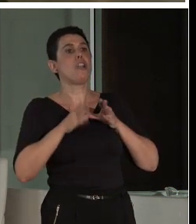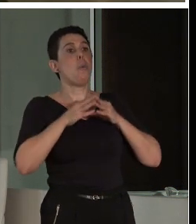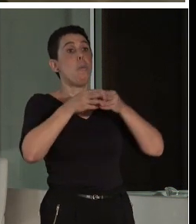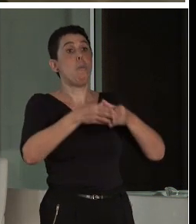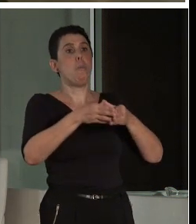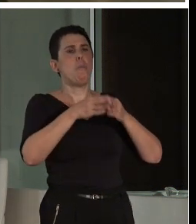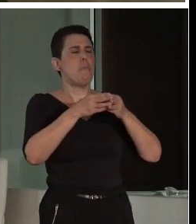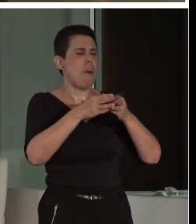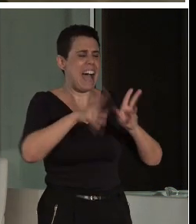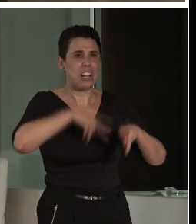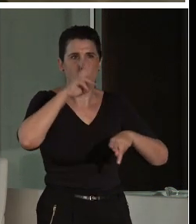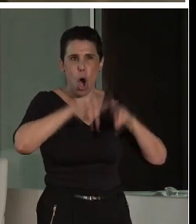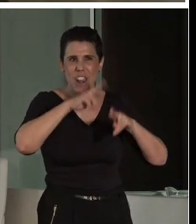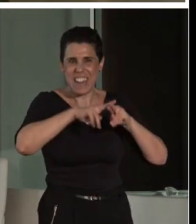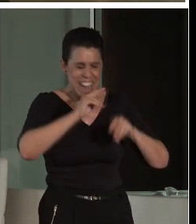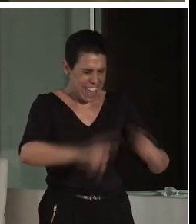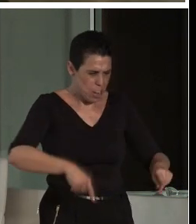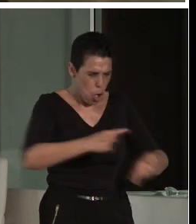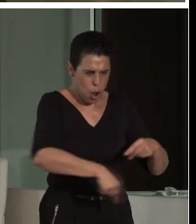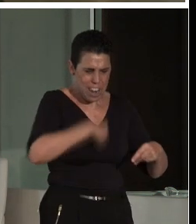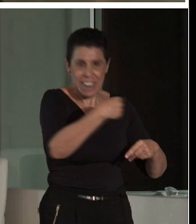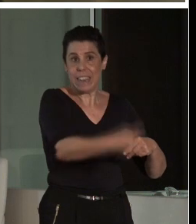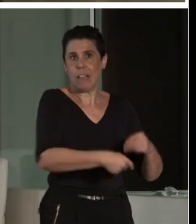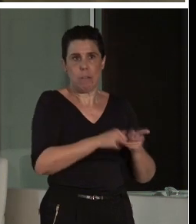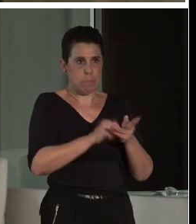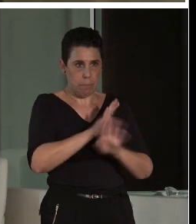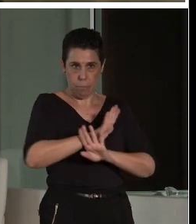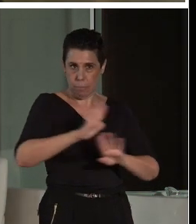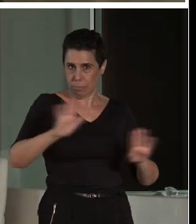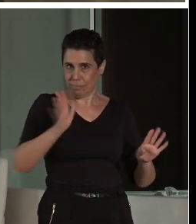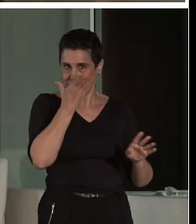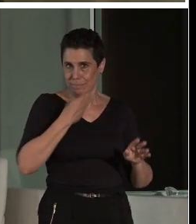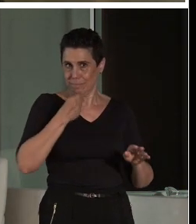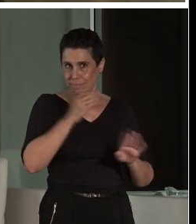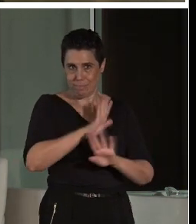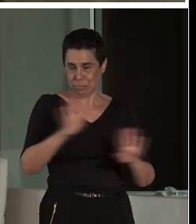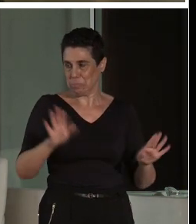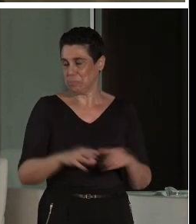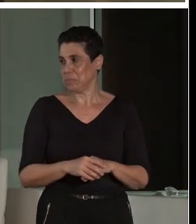barco negro con neumáticos, espectacular. Pero bueno,